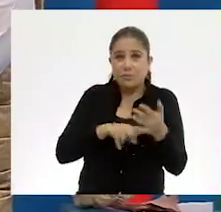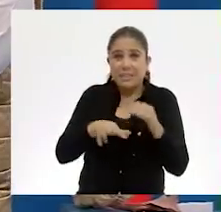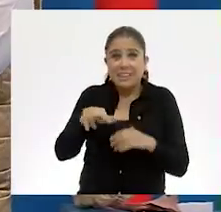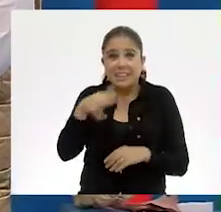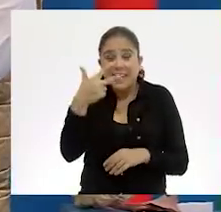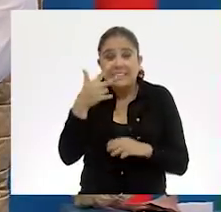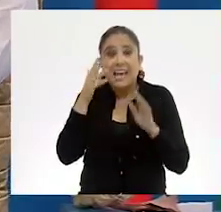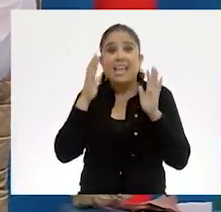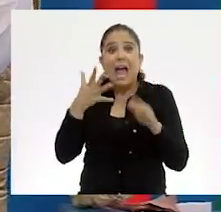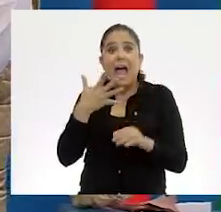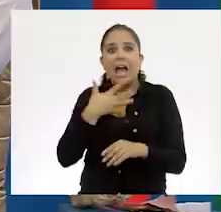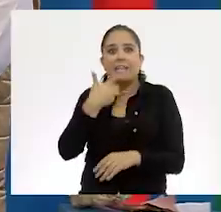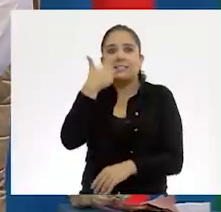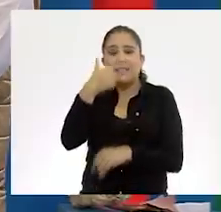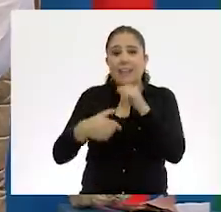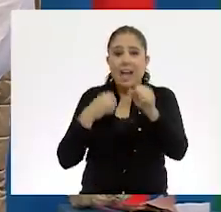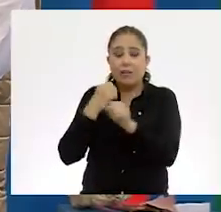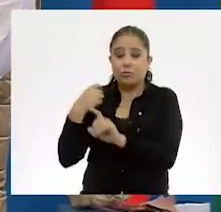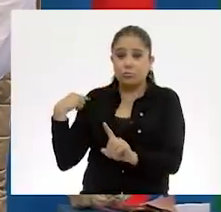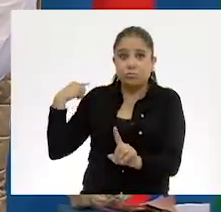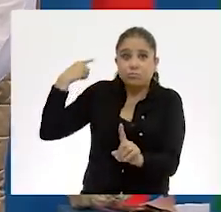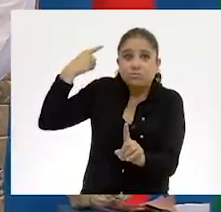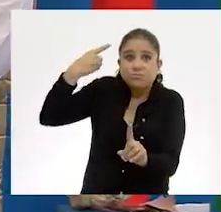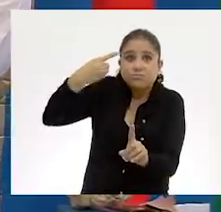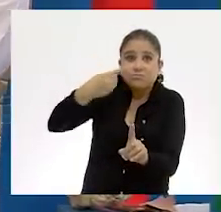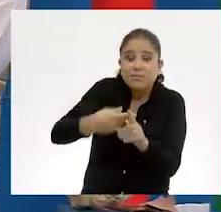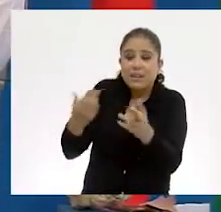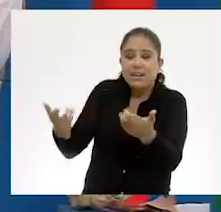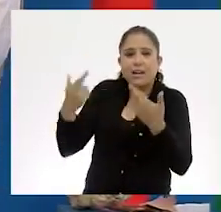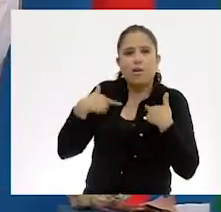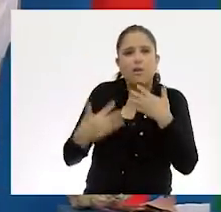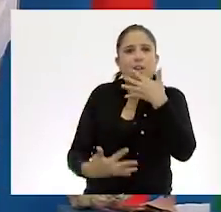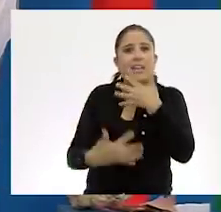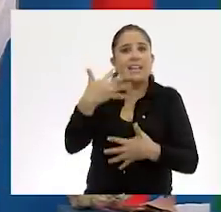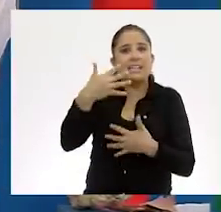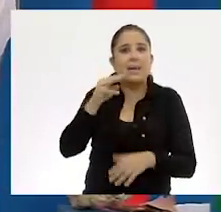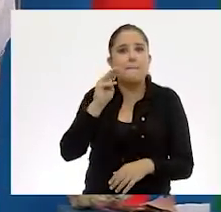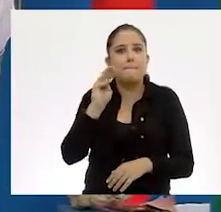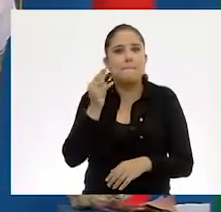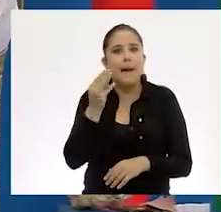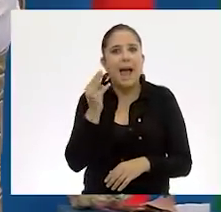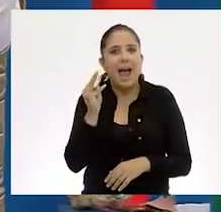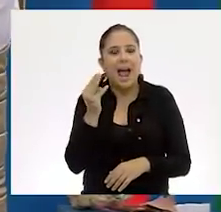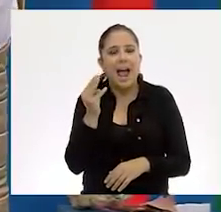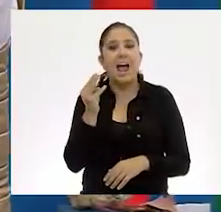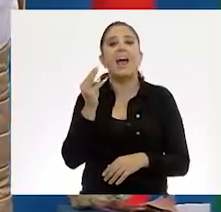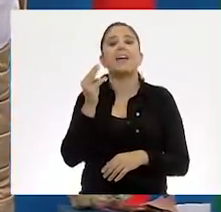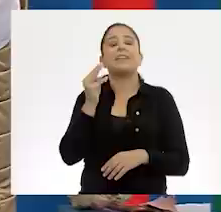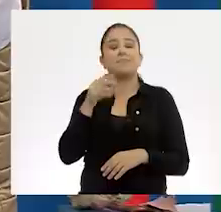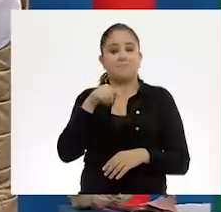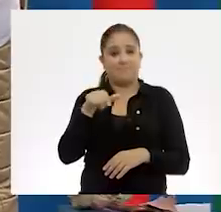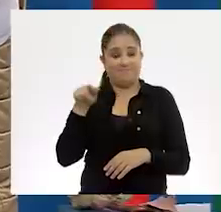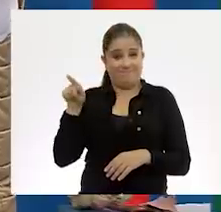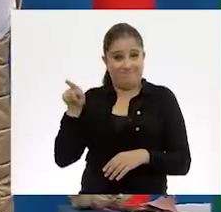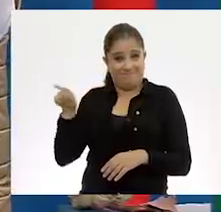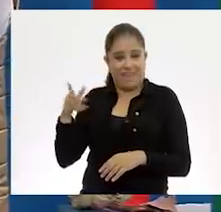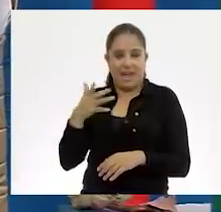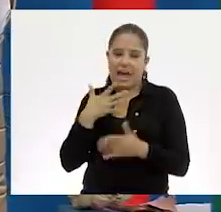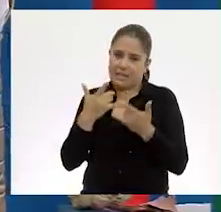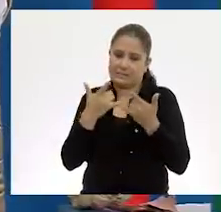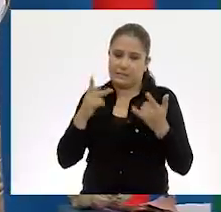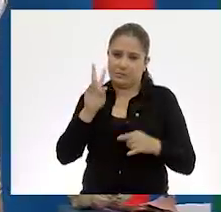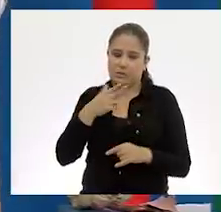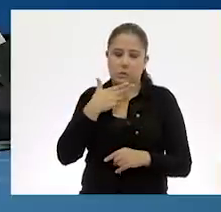Estamos hablando que ya tiene siete años, que me lo regaló un 15 de mayo. ¡Wow! Entonces, tiene una historia de mucho